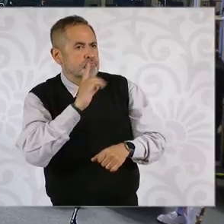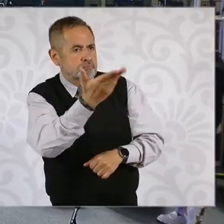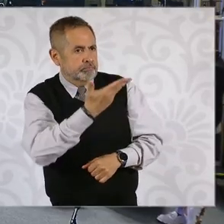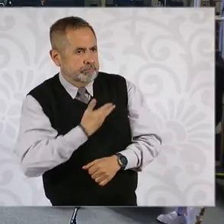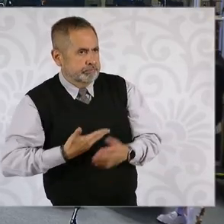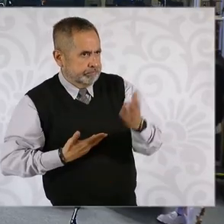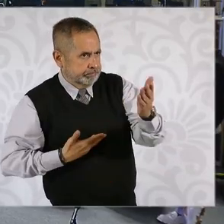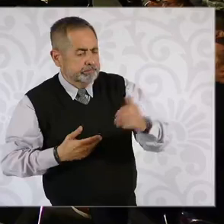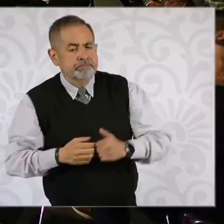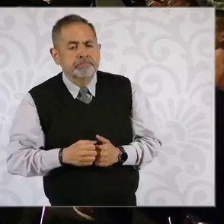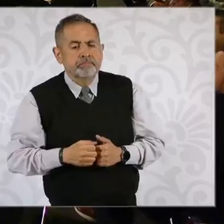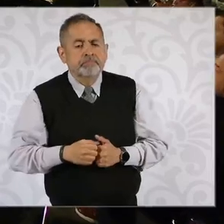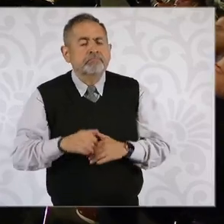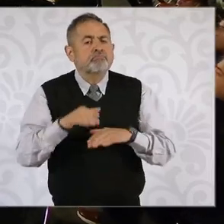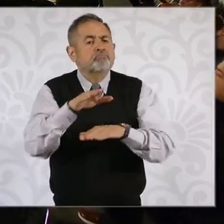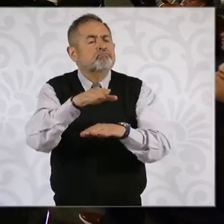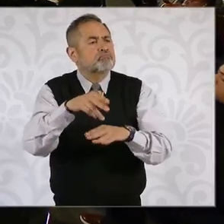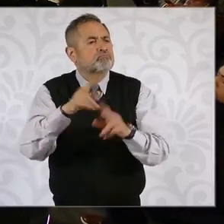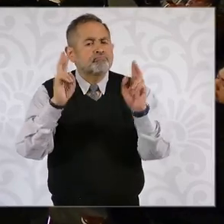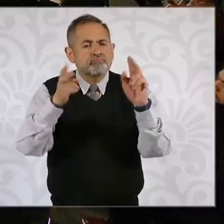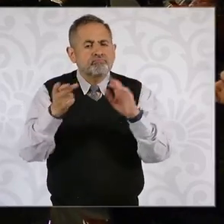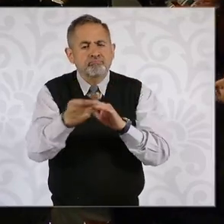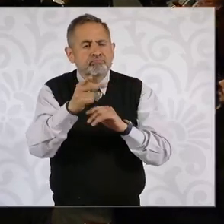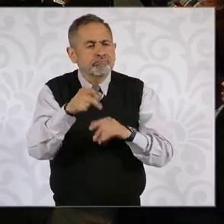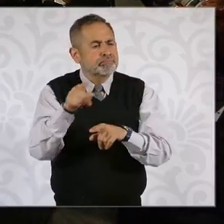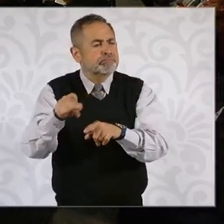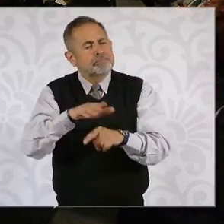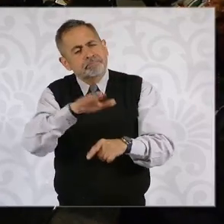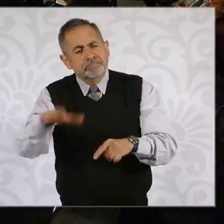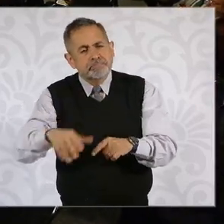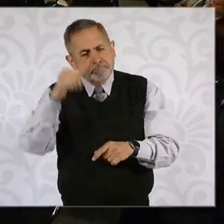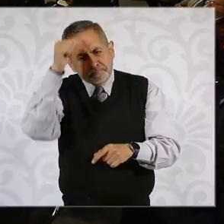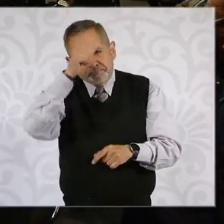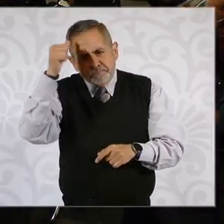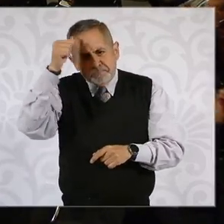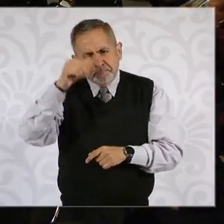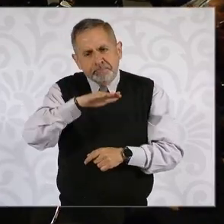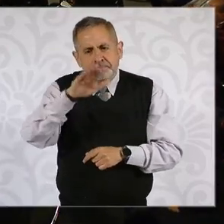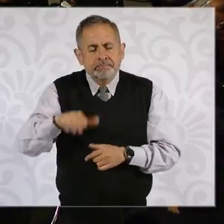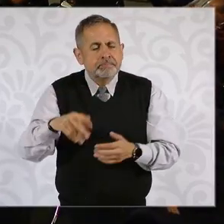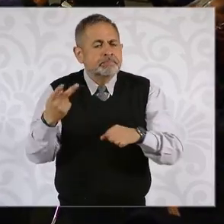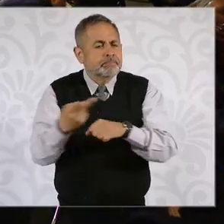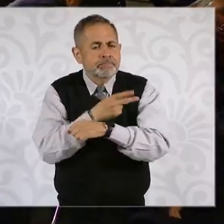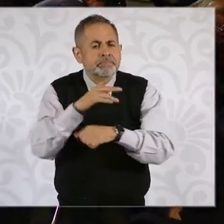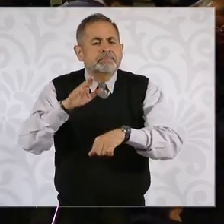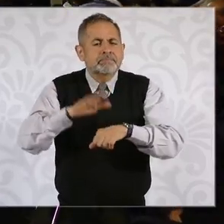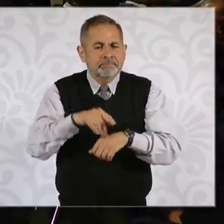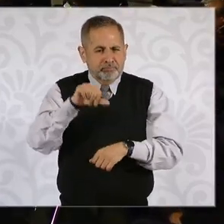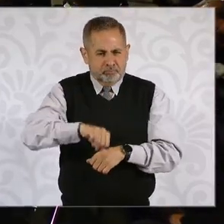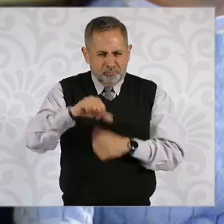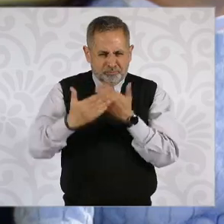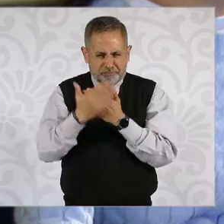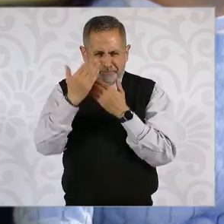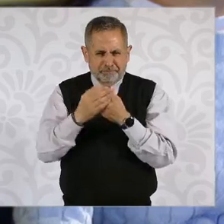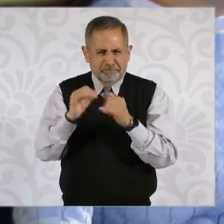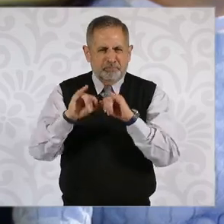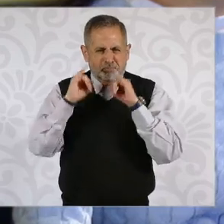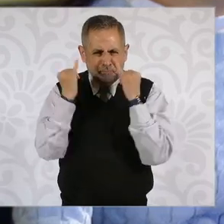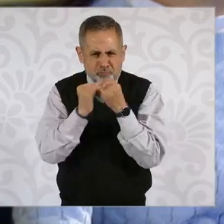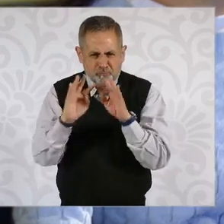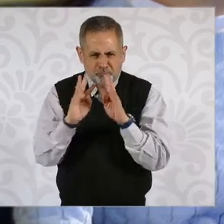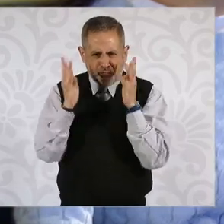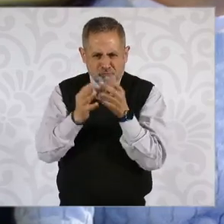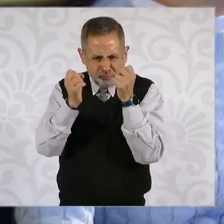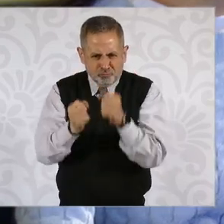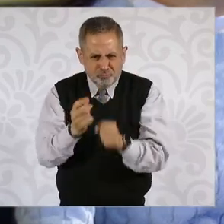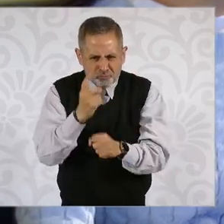asesinato del cura. ¿Qué más se tocó en el Gabinete de Seguridad? Y aprovechar